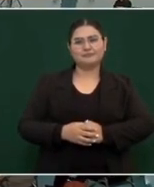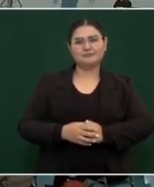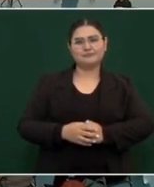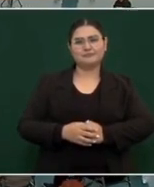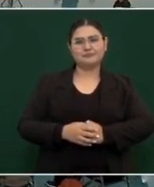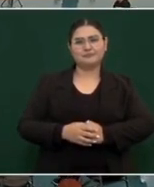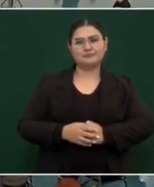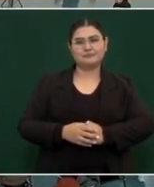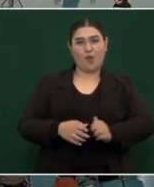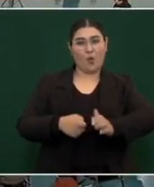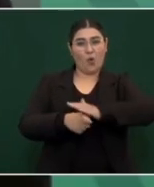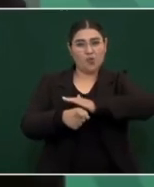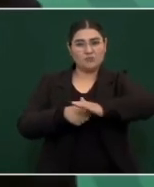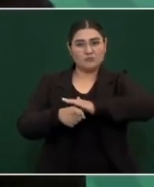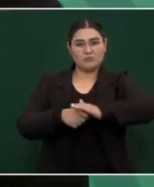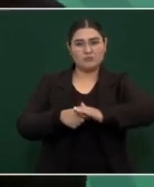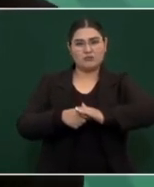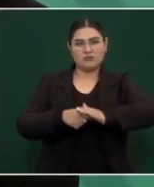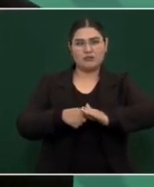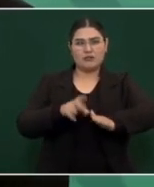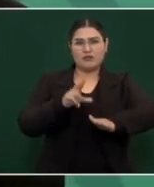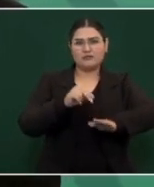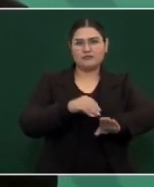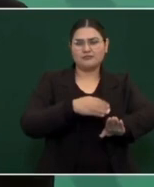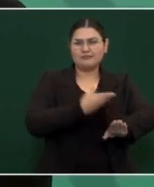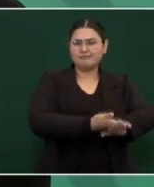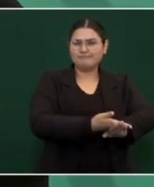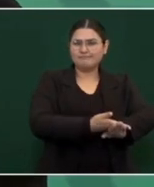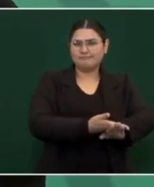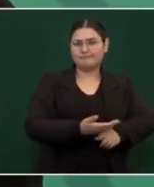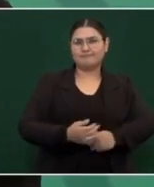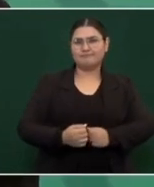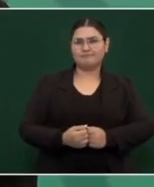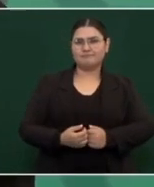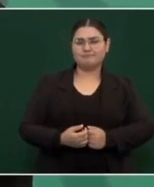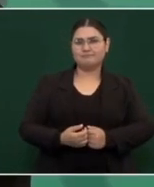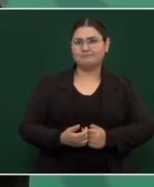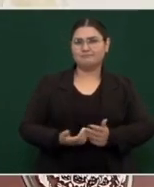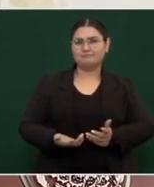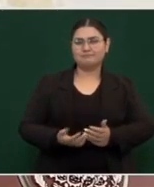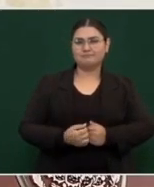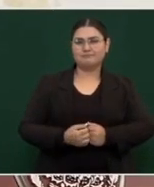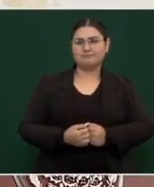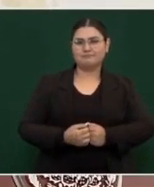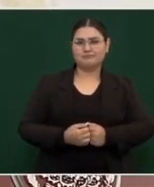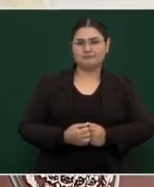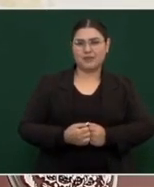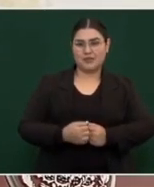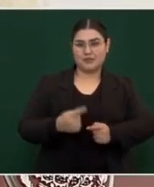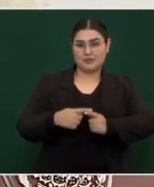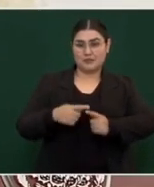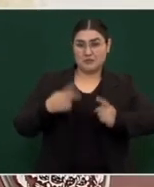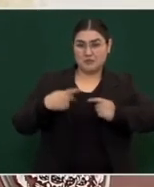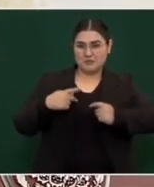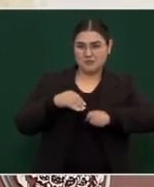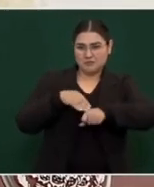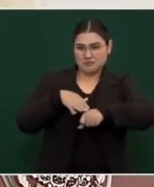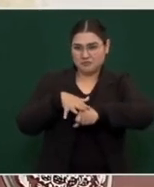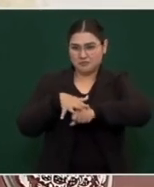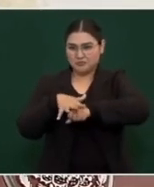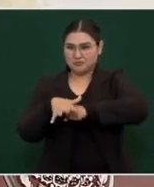la corrupción no se toca, el influyentismo no se toca,